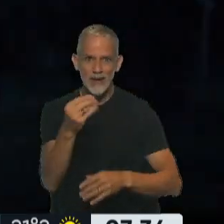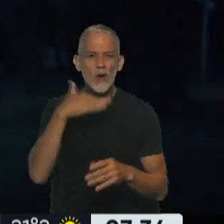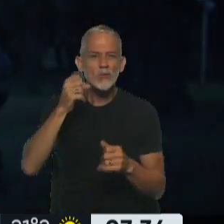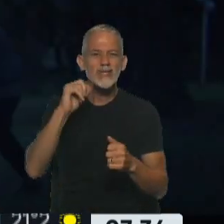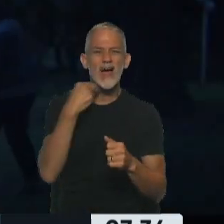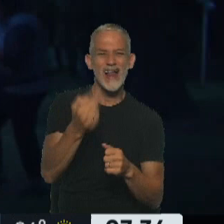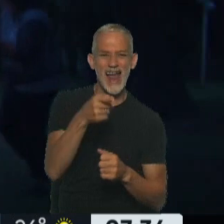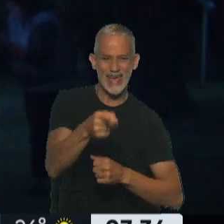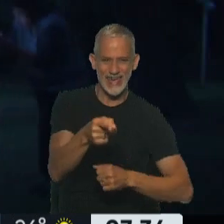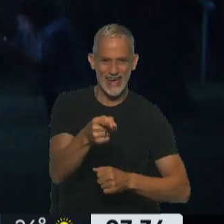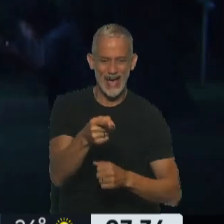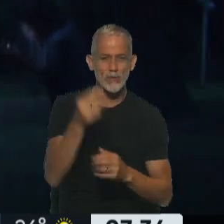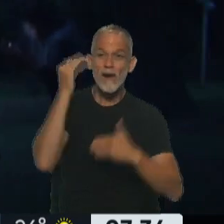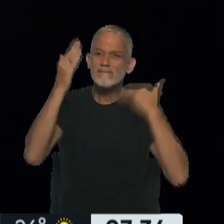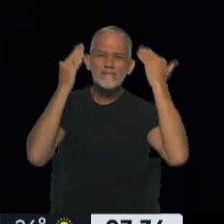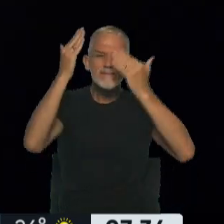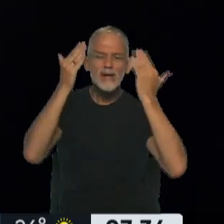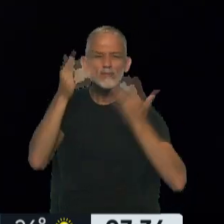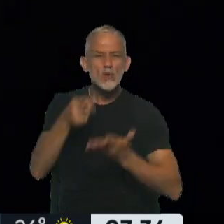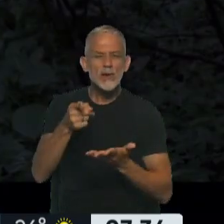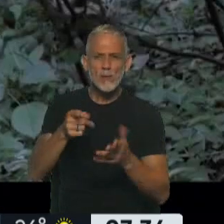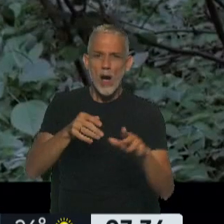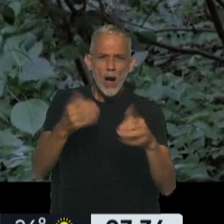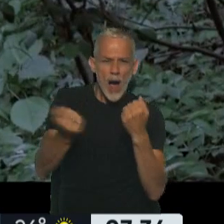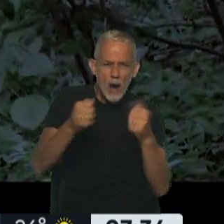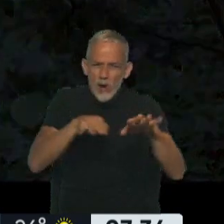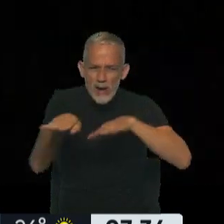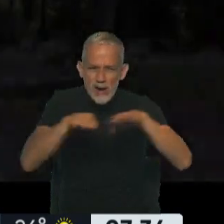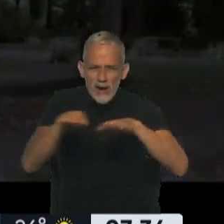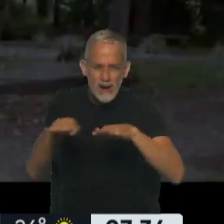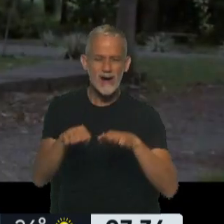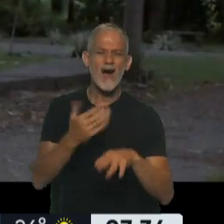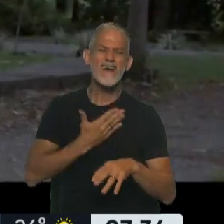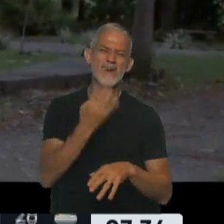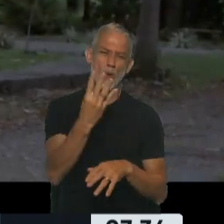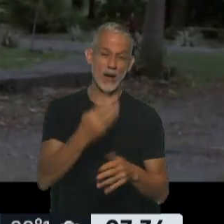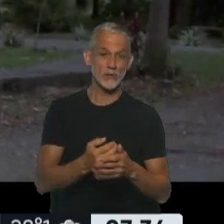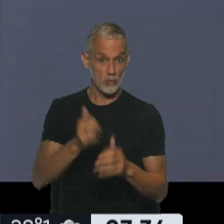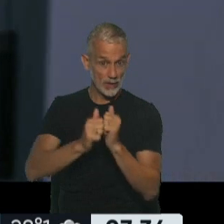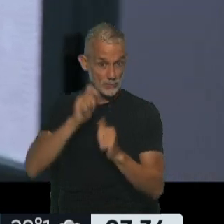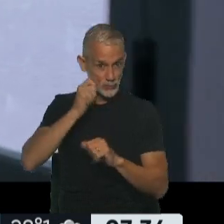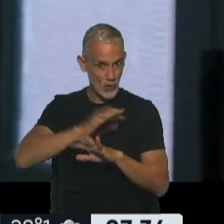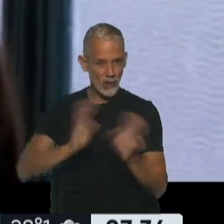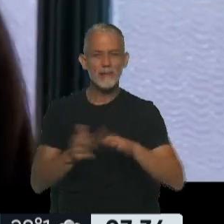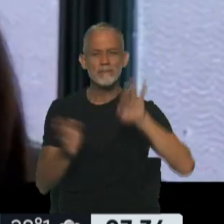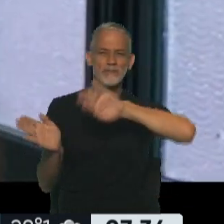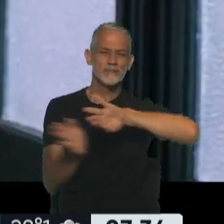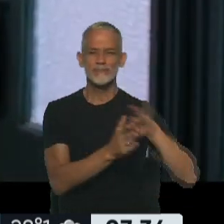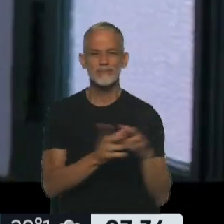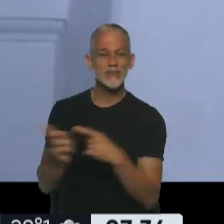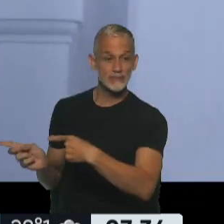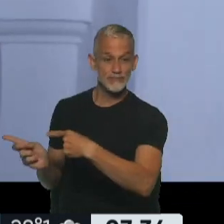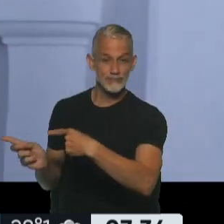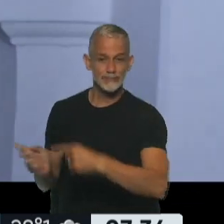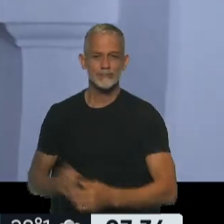su hija Alexia, que sueña con ser corredora de autos de Fórmula 4. Una historia increíble. Nos fuimos a En Vos